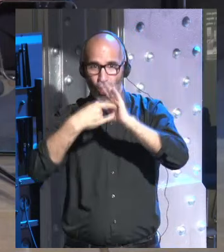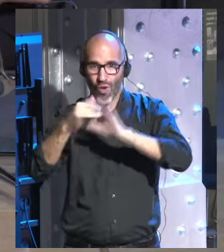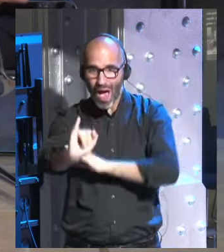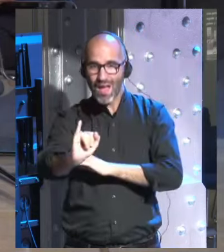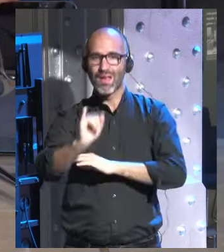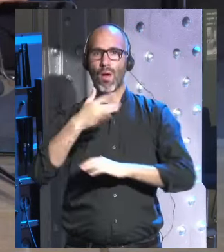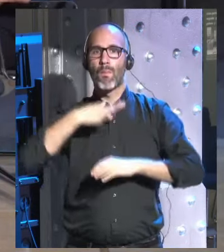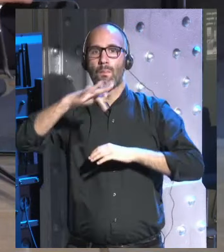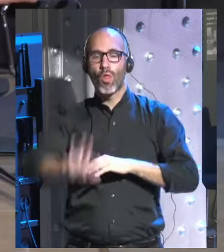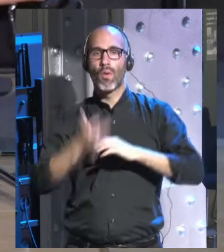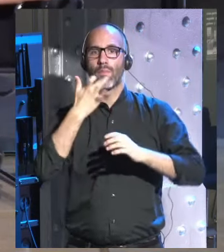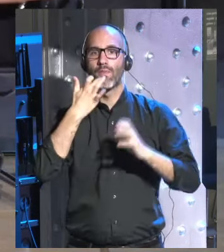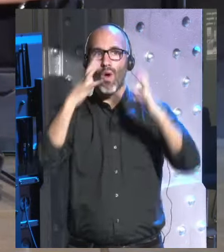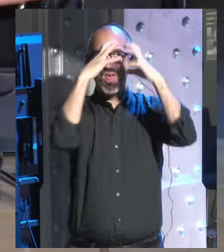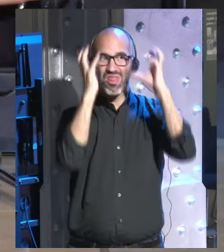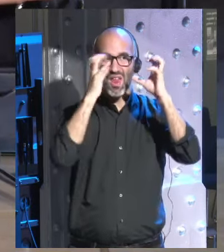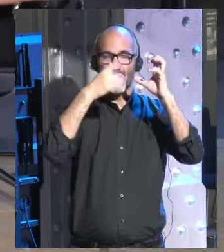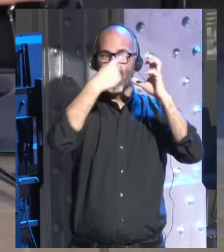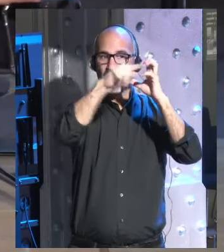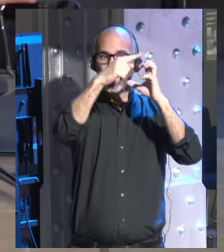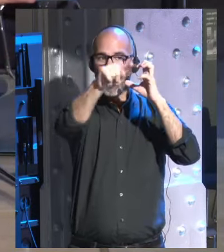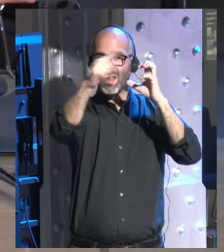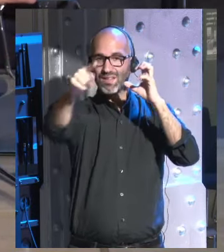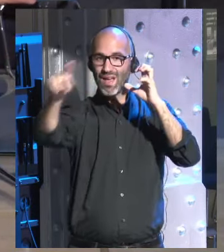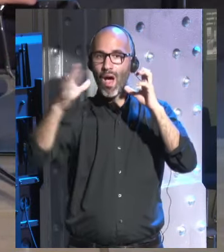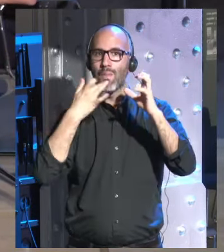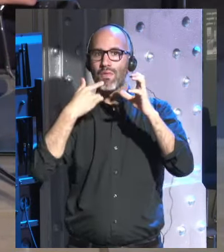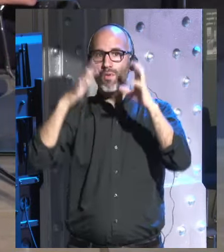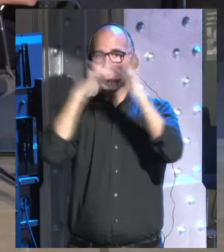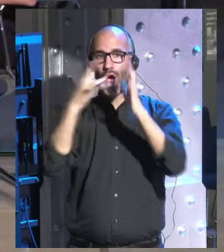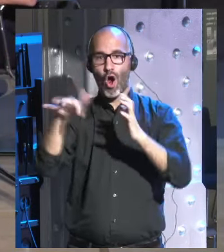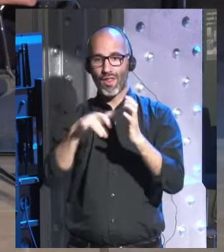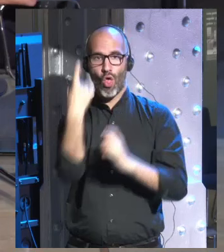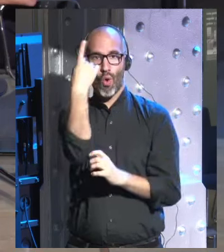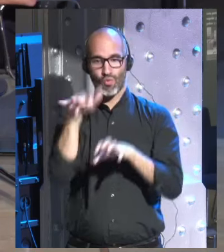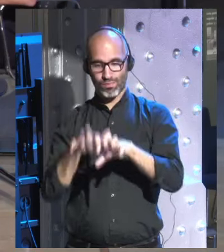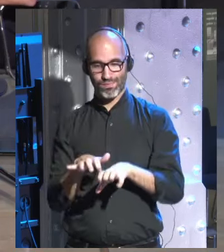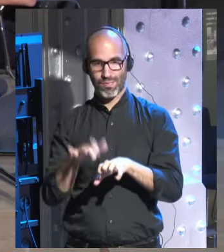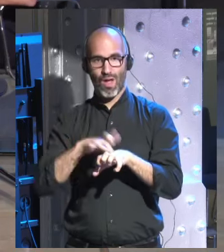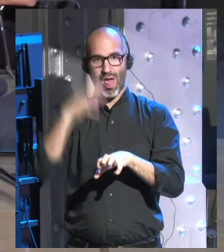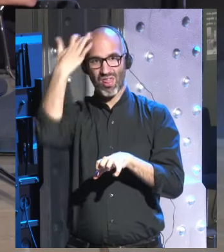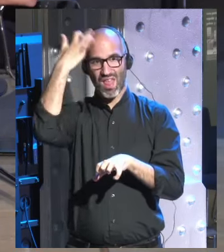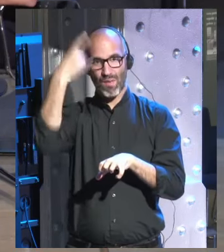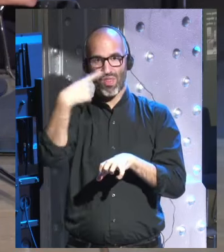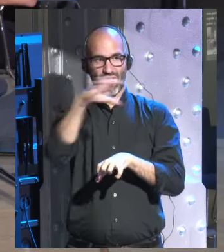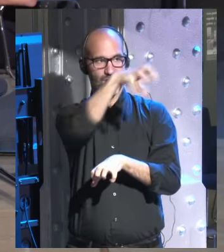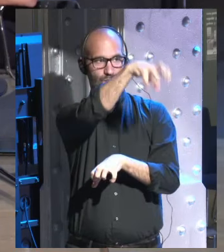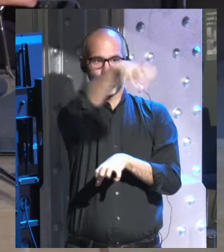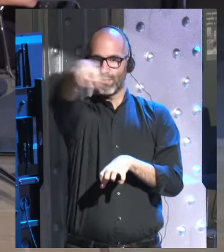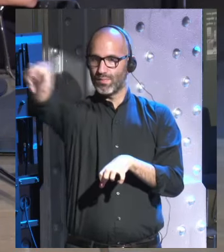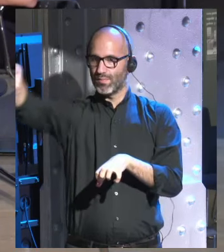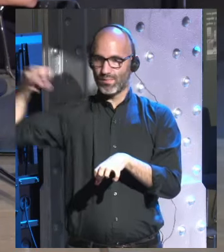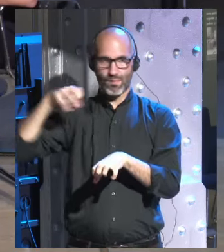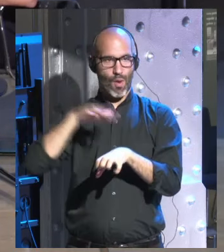es conectar varios cerebros directamente entre ellos a través de un ordenador y eso significa que yo